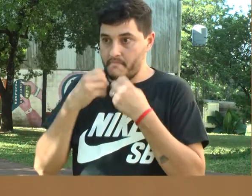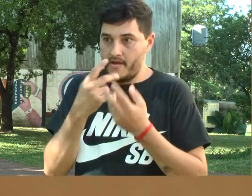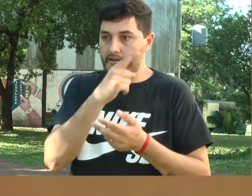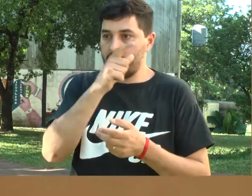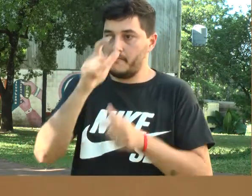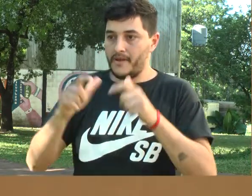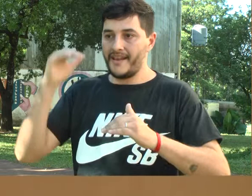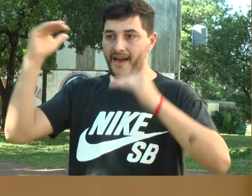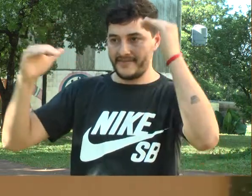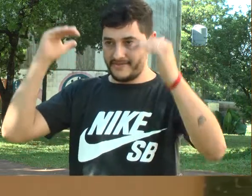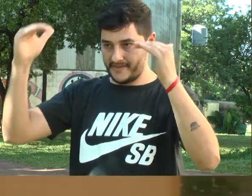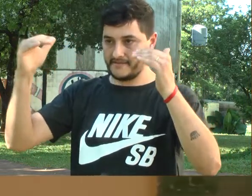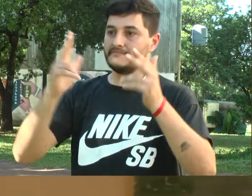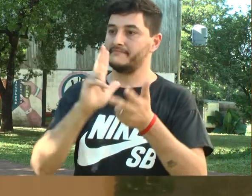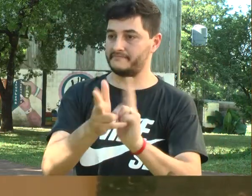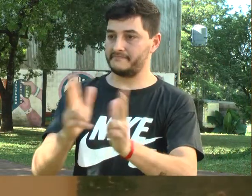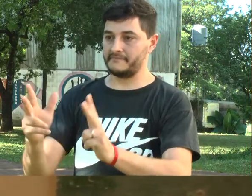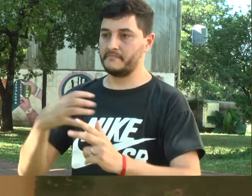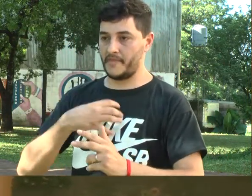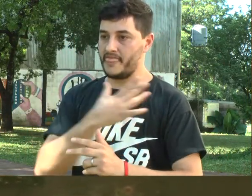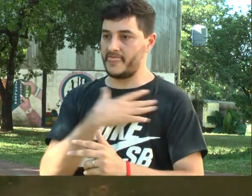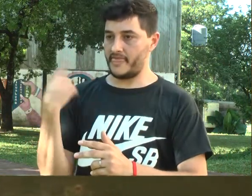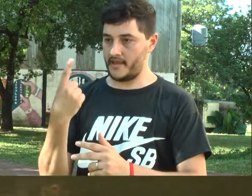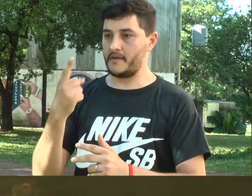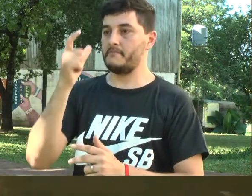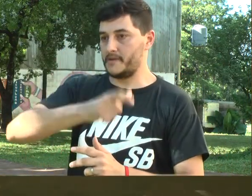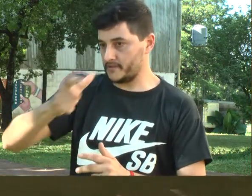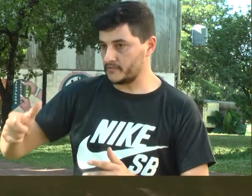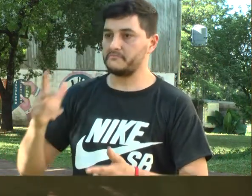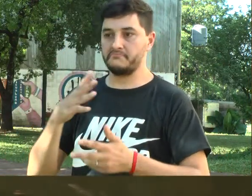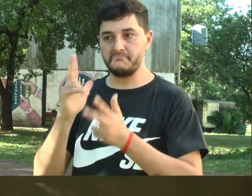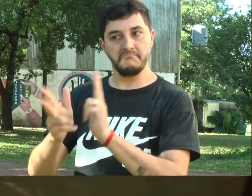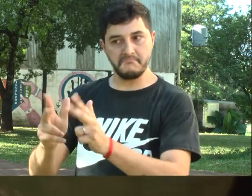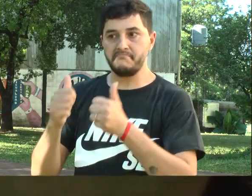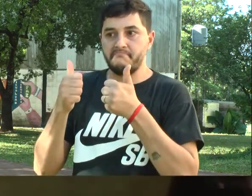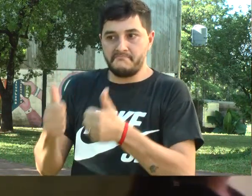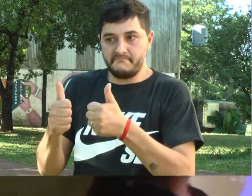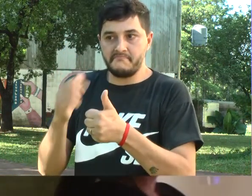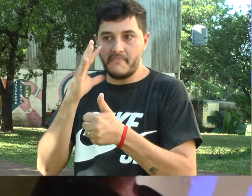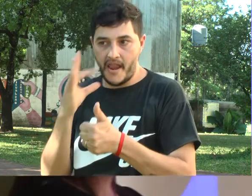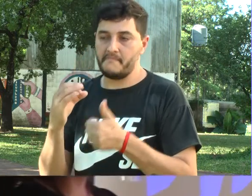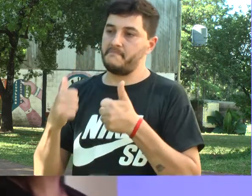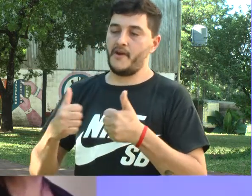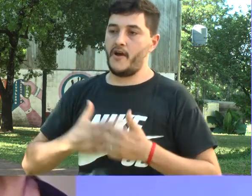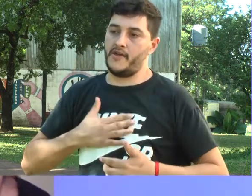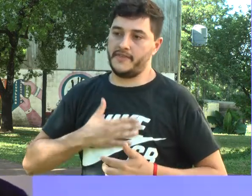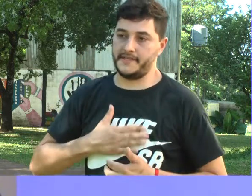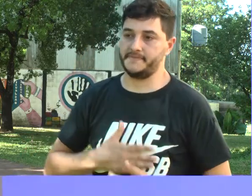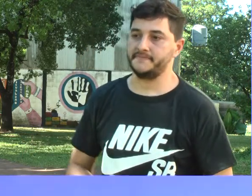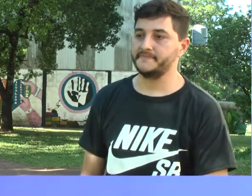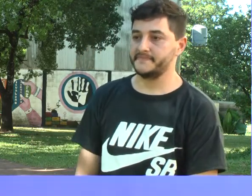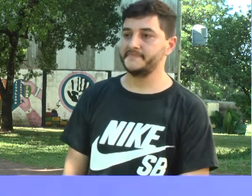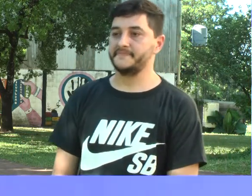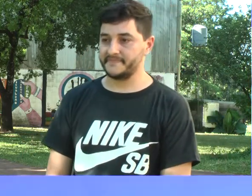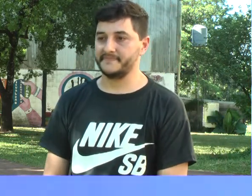nosotros. Y hoy también, ¿no? Son gente grande, se interesan en la temática, y eso para nosotros es algo